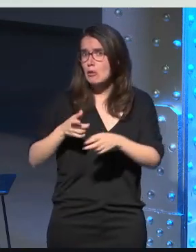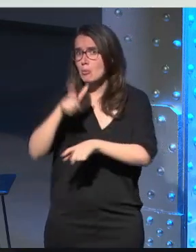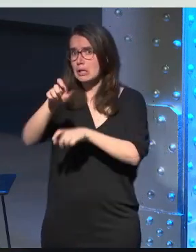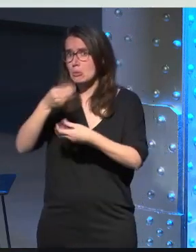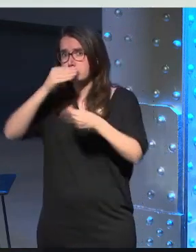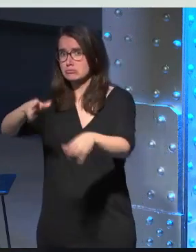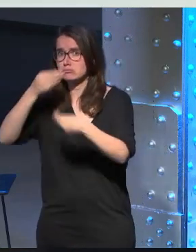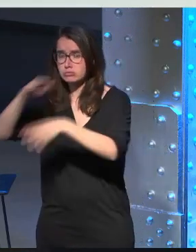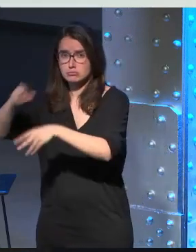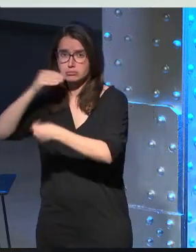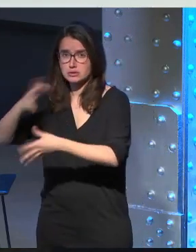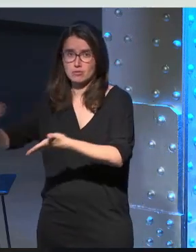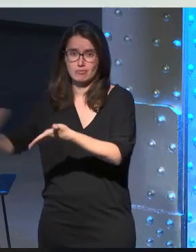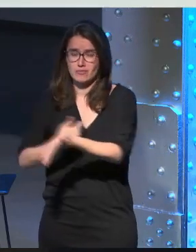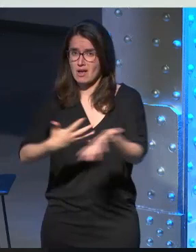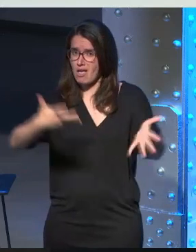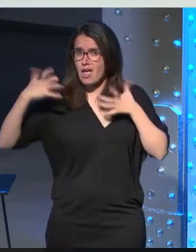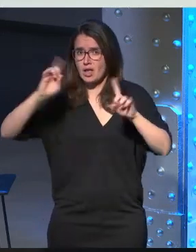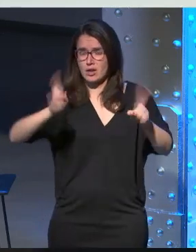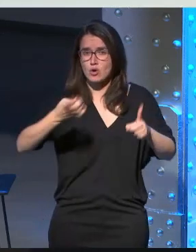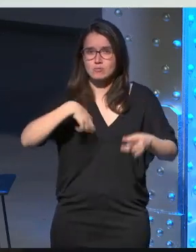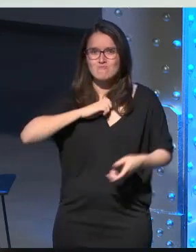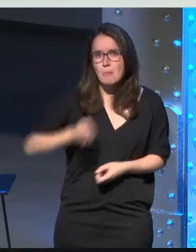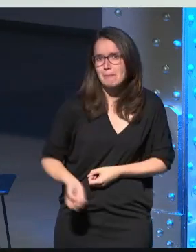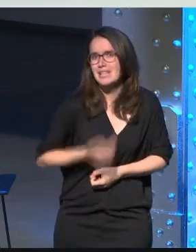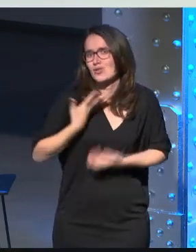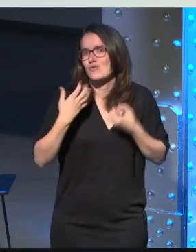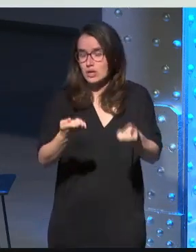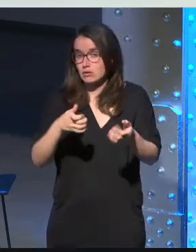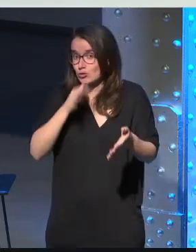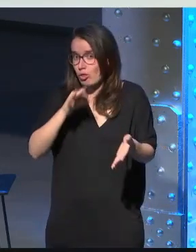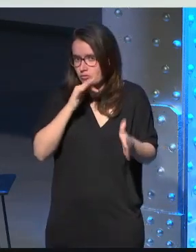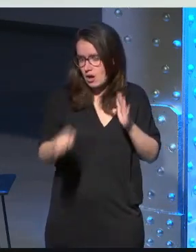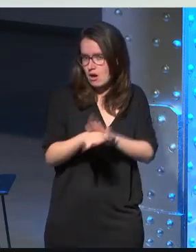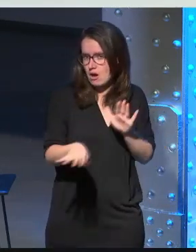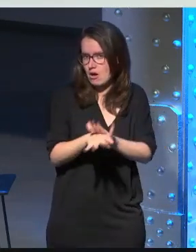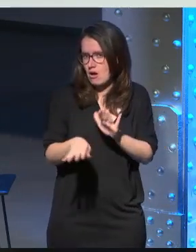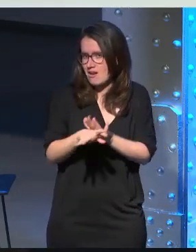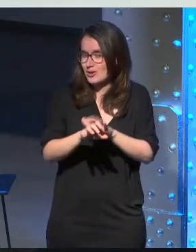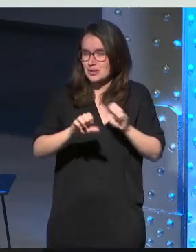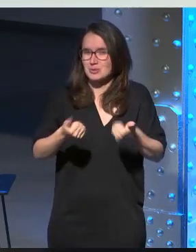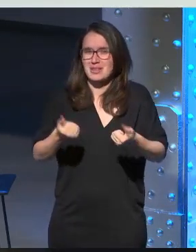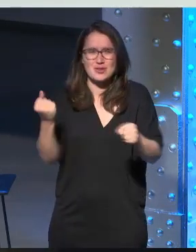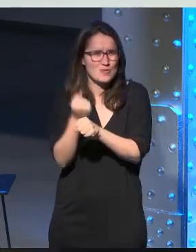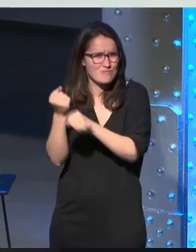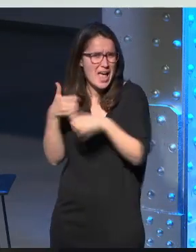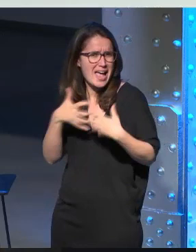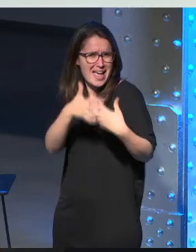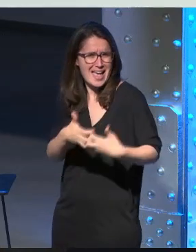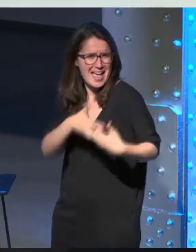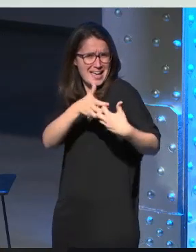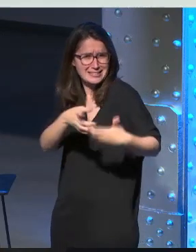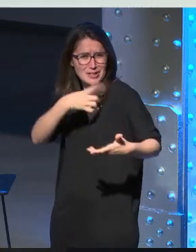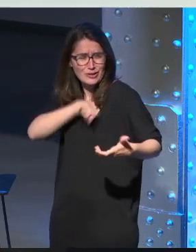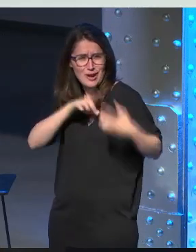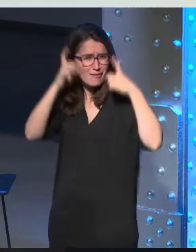para hacer algo y ganar dinero sino que hemos sido gente muy apasionada y bueno estamos siendo gente muy apasionada que nos estamos metiendo hasta las mismas